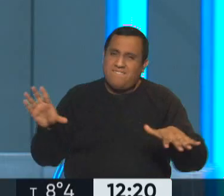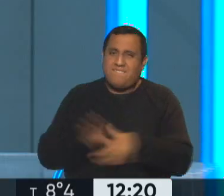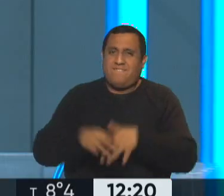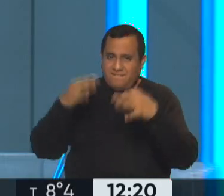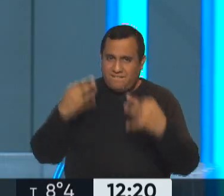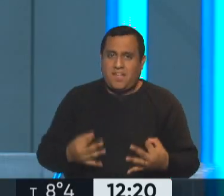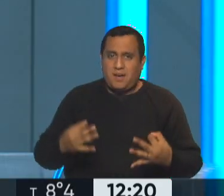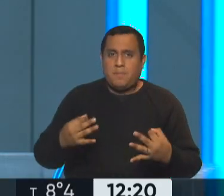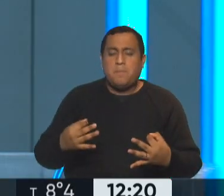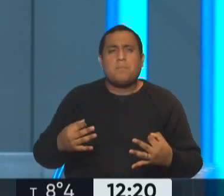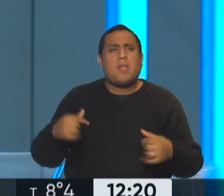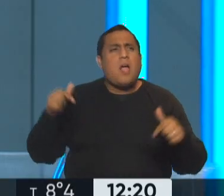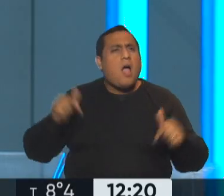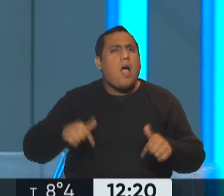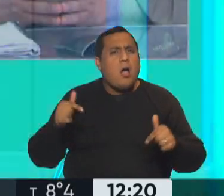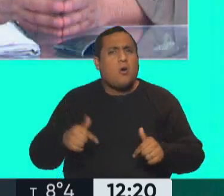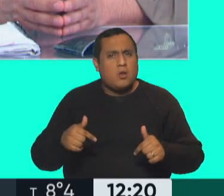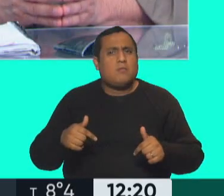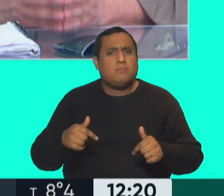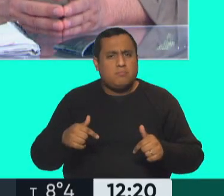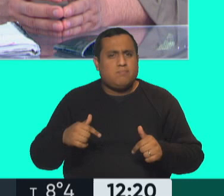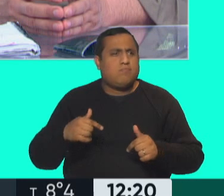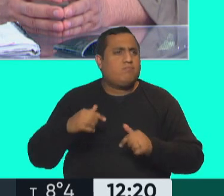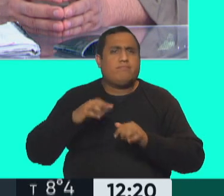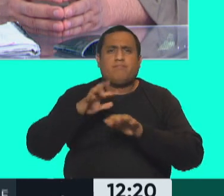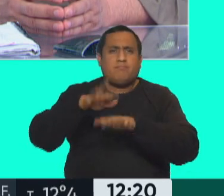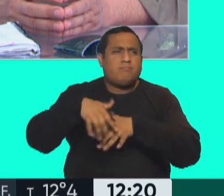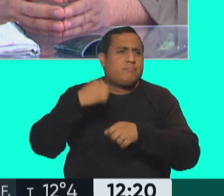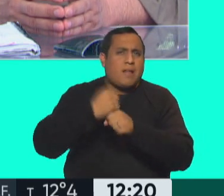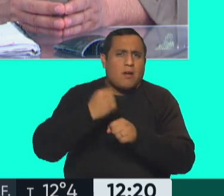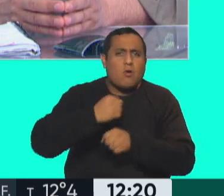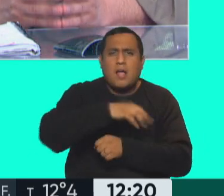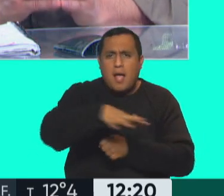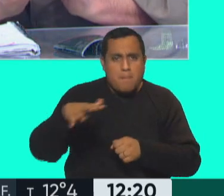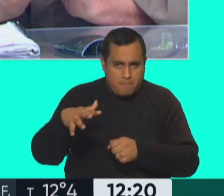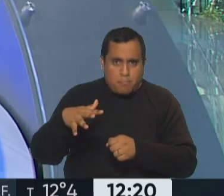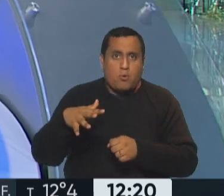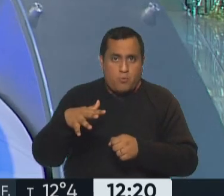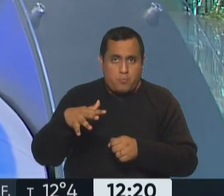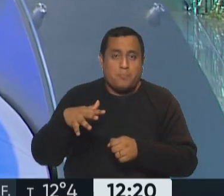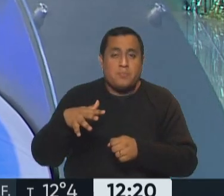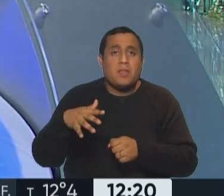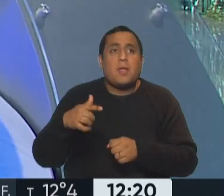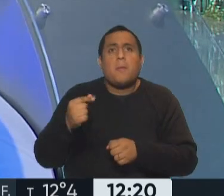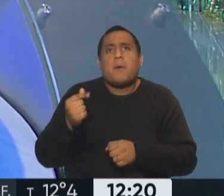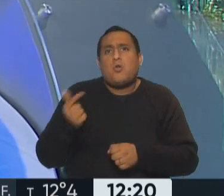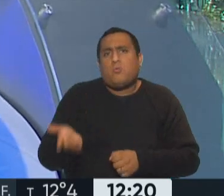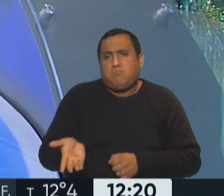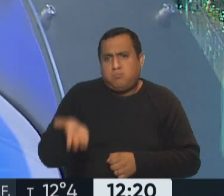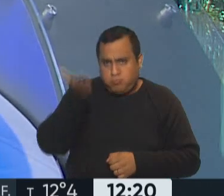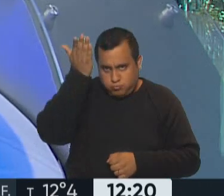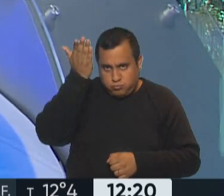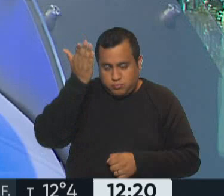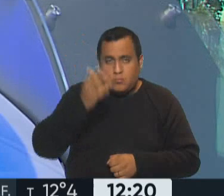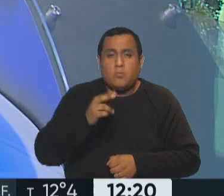Hay un aumento de los arrendamientos rurales muy importante. Un aumento en el valor del arrendamiento. el valor del arrendamiento.